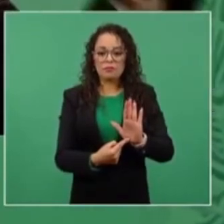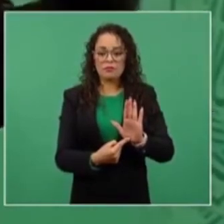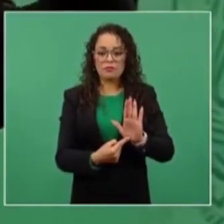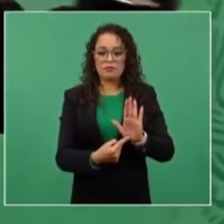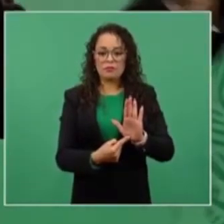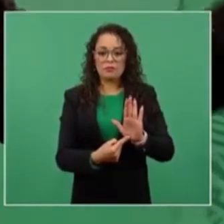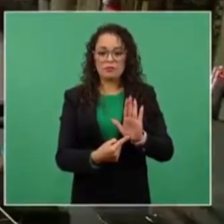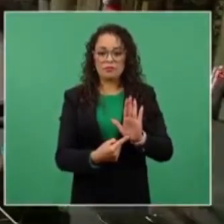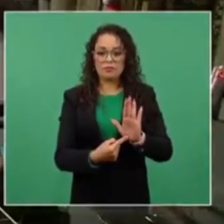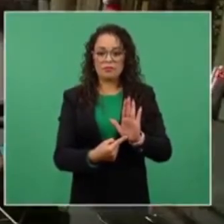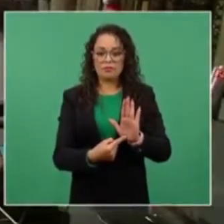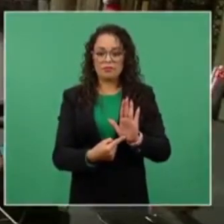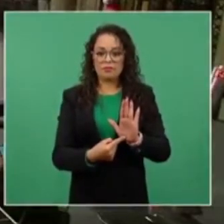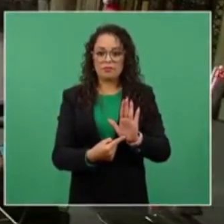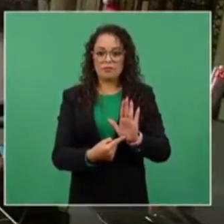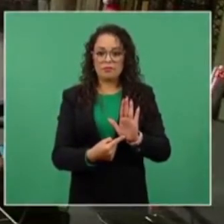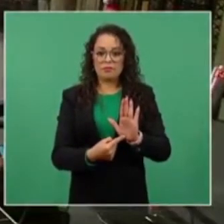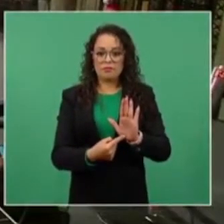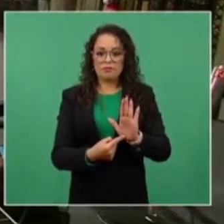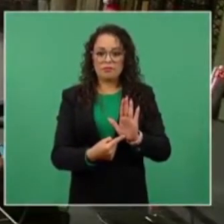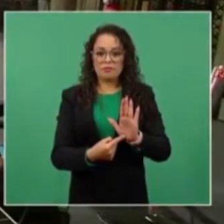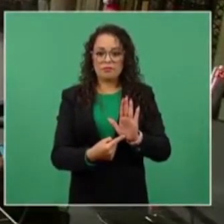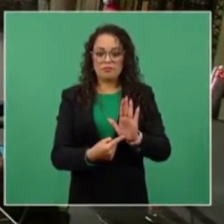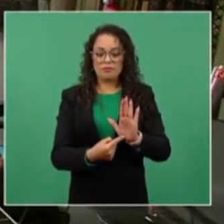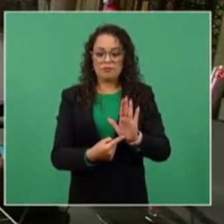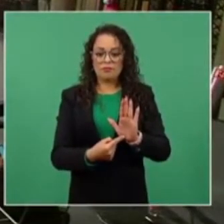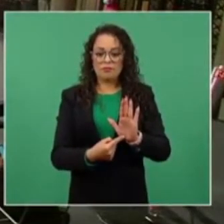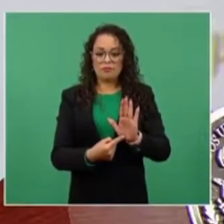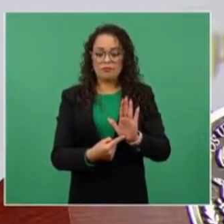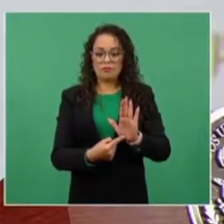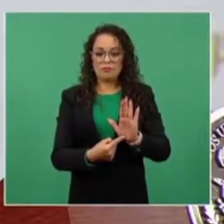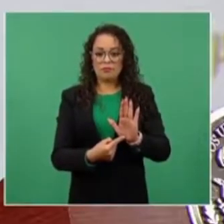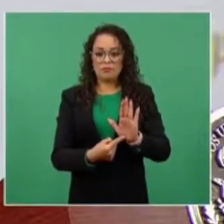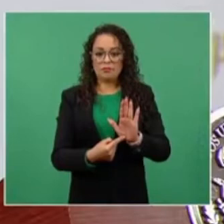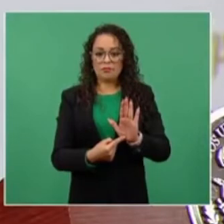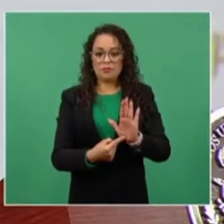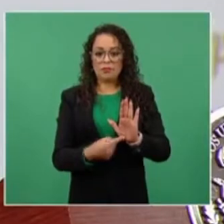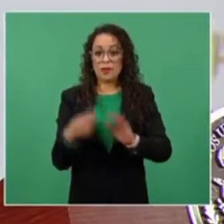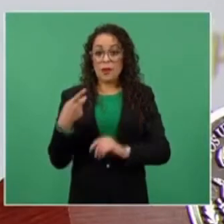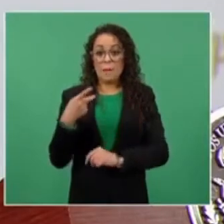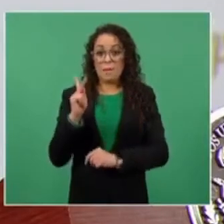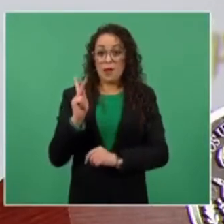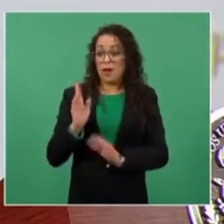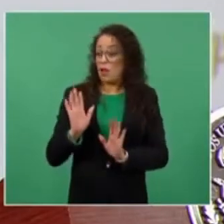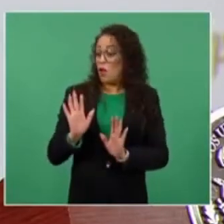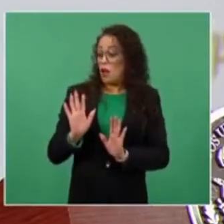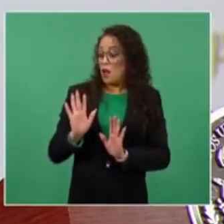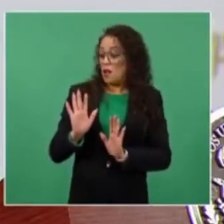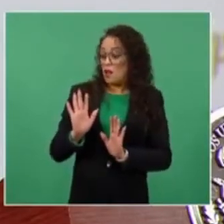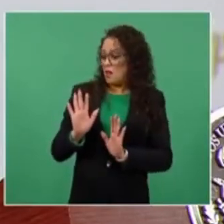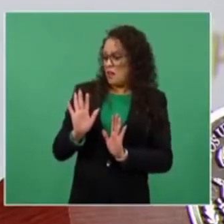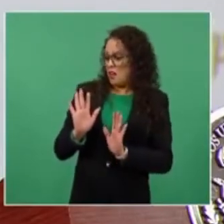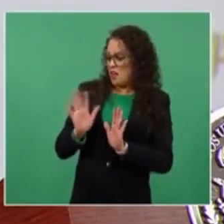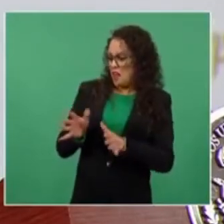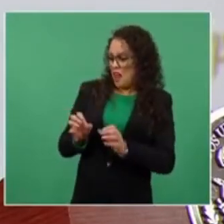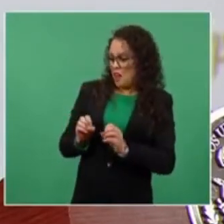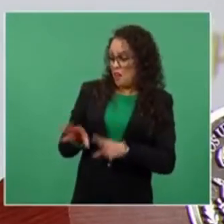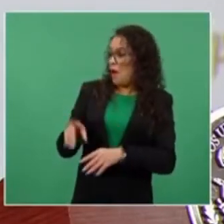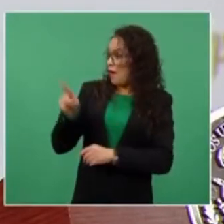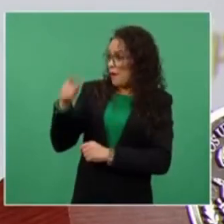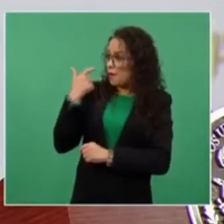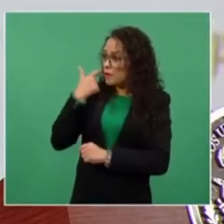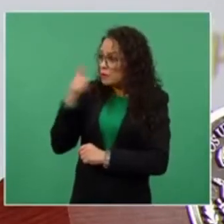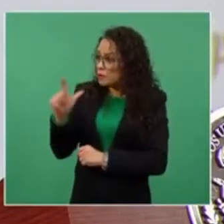y aquí está ya pero no va a quedar así de que ya no quisieron